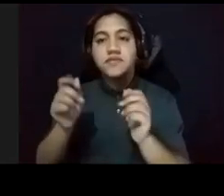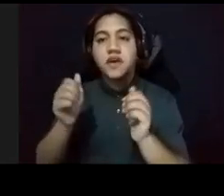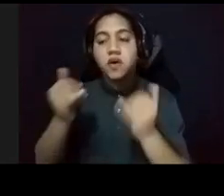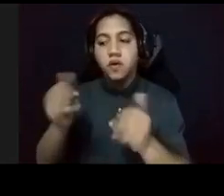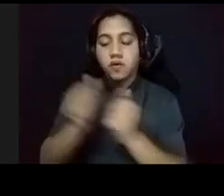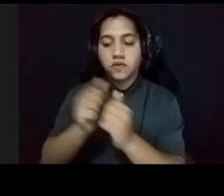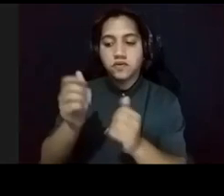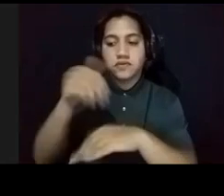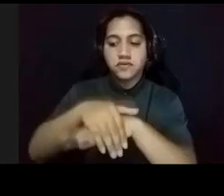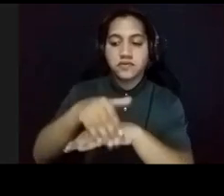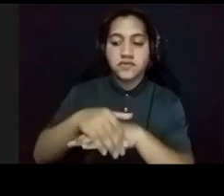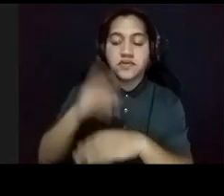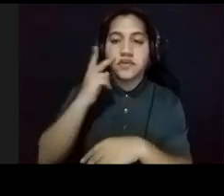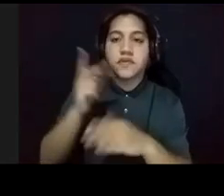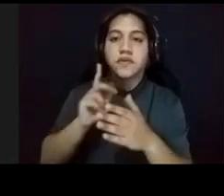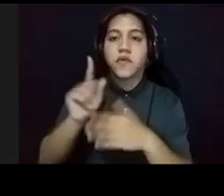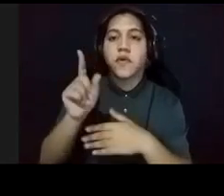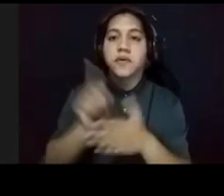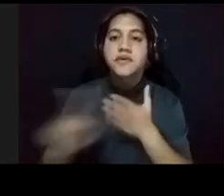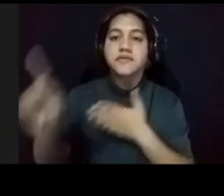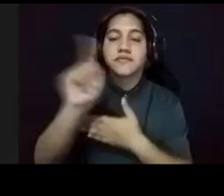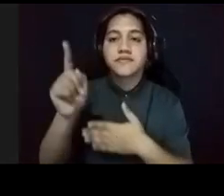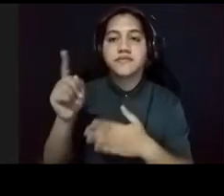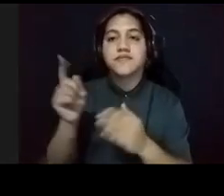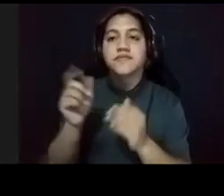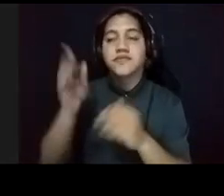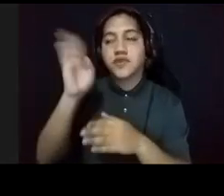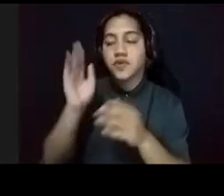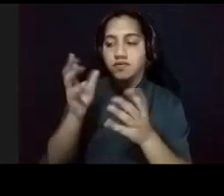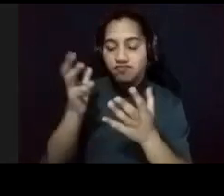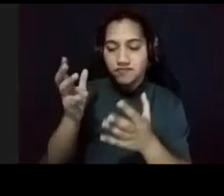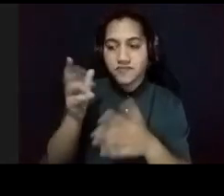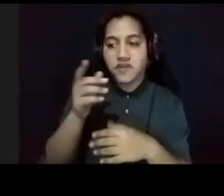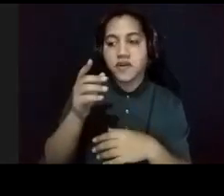los vemos, el próximo jueves, si Dios quiere, con la charla, del arqueólogo,